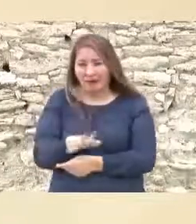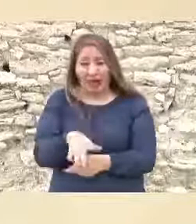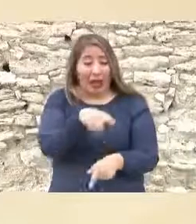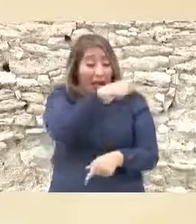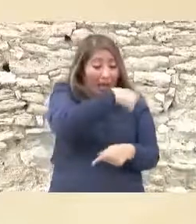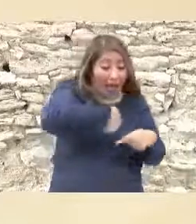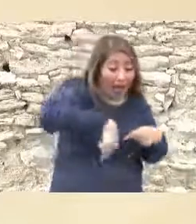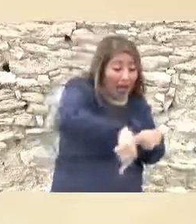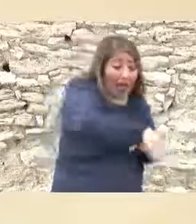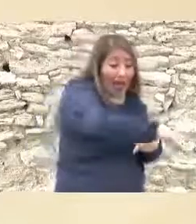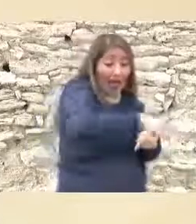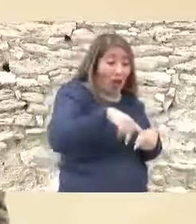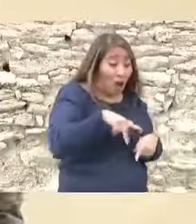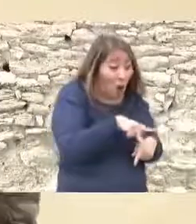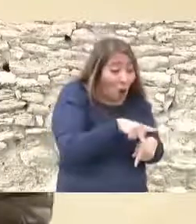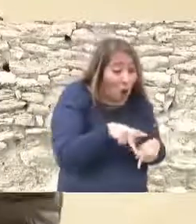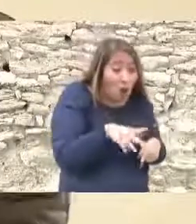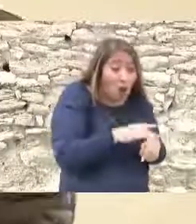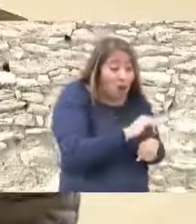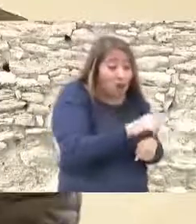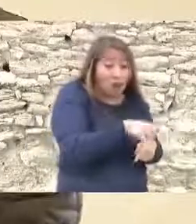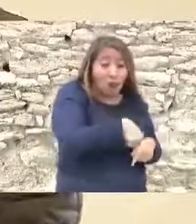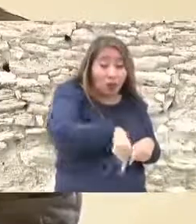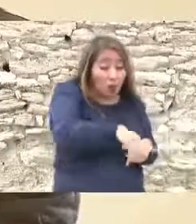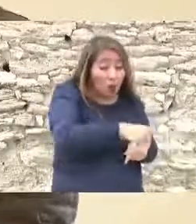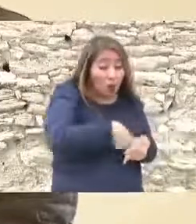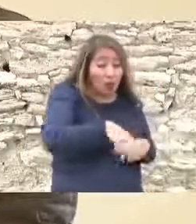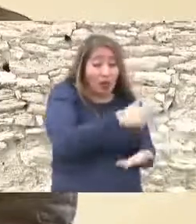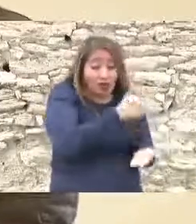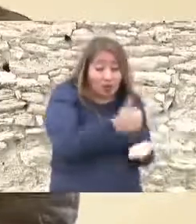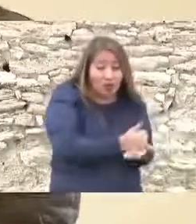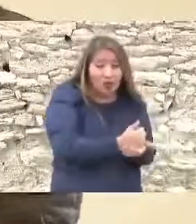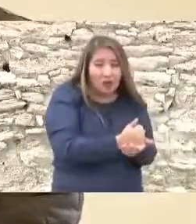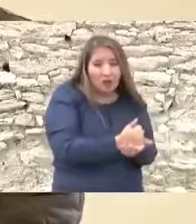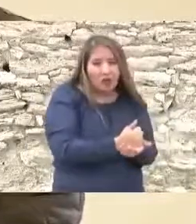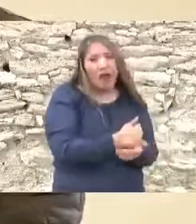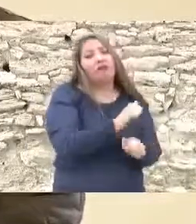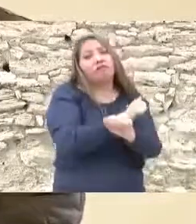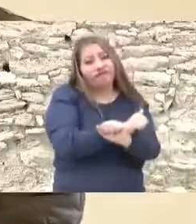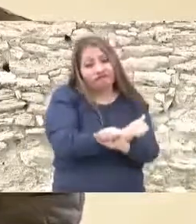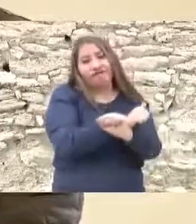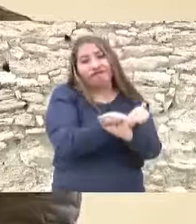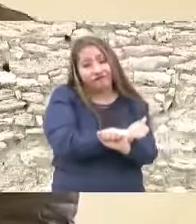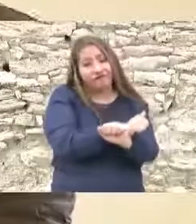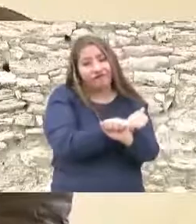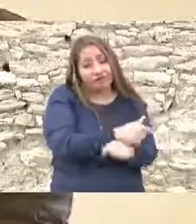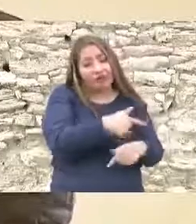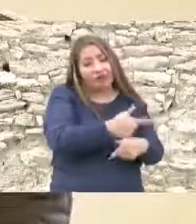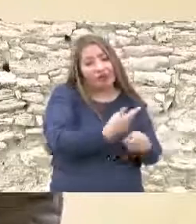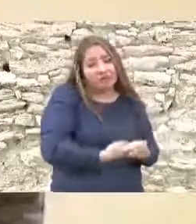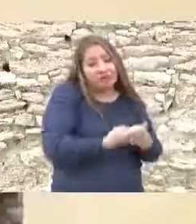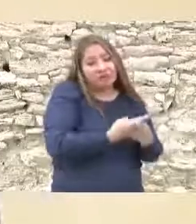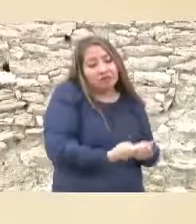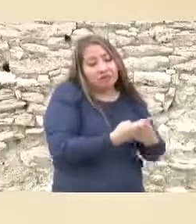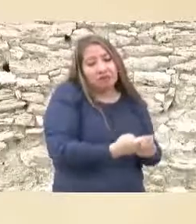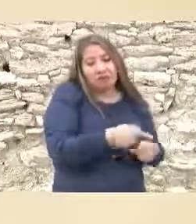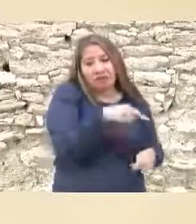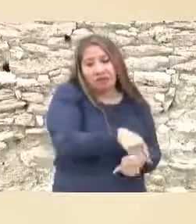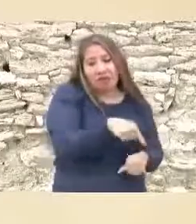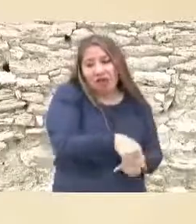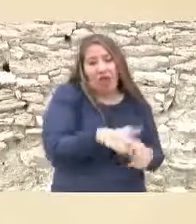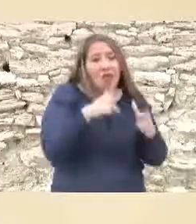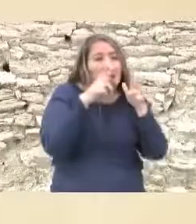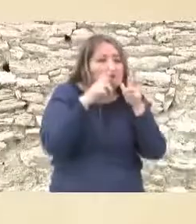los hechos durante todo el siglo XIX hubo esclavitud se mantuvo el régimen de